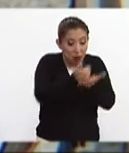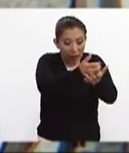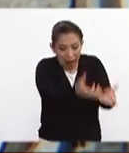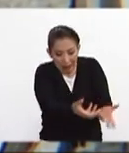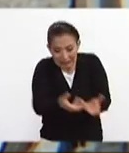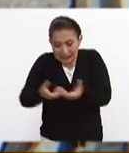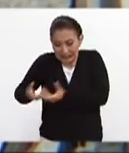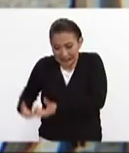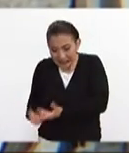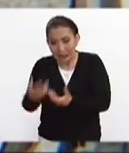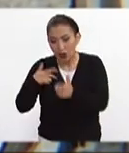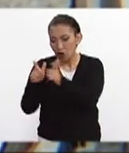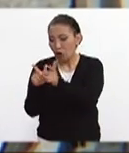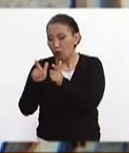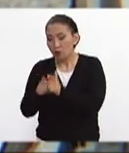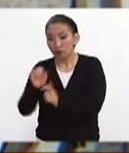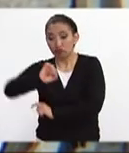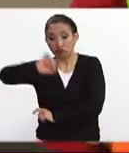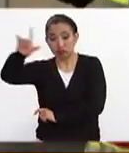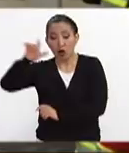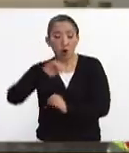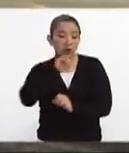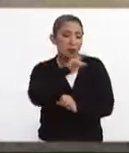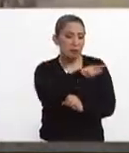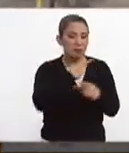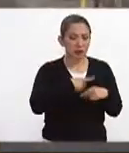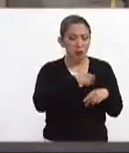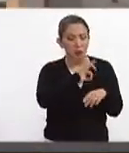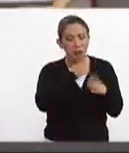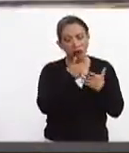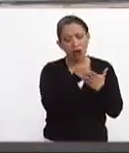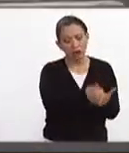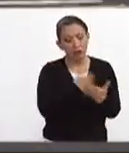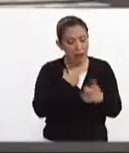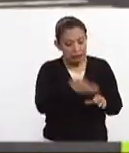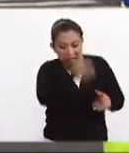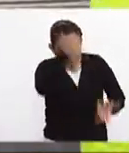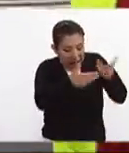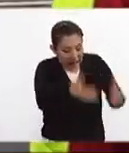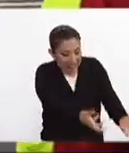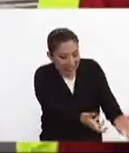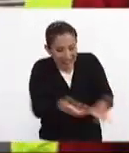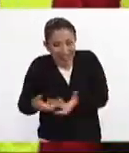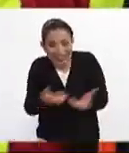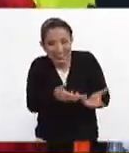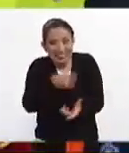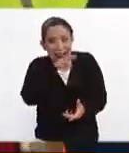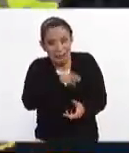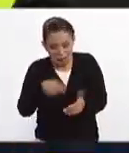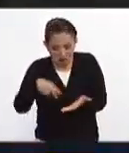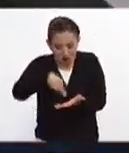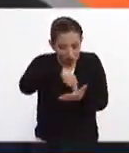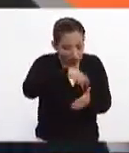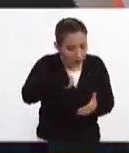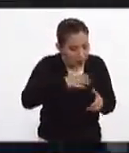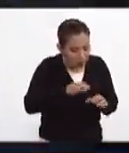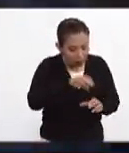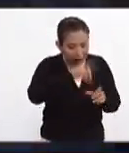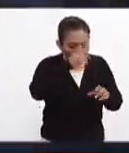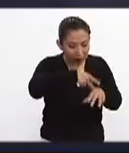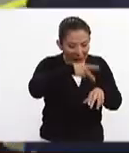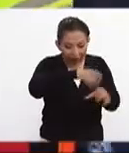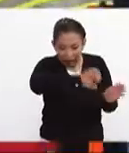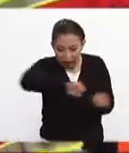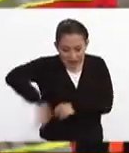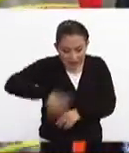tanto grupos especializados como sociedad civil podían trabajar, que fue lo que ocurrió de subirse a los escombros, bajar las piedras,